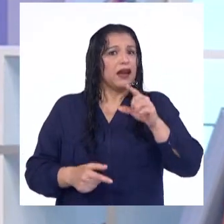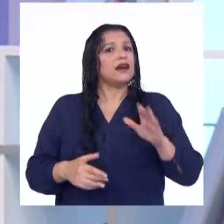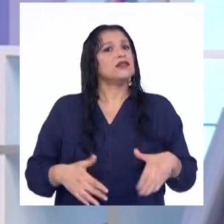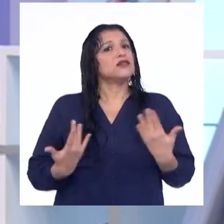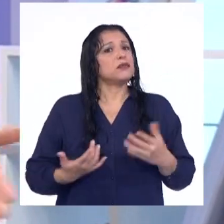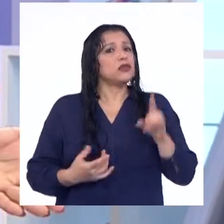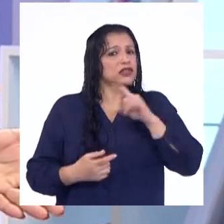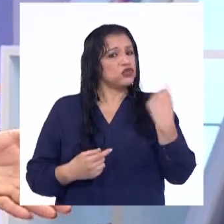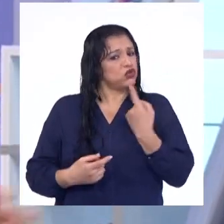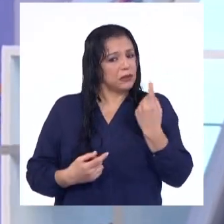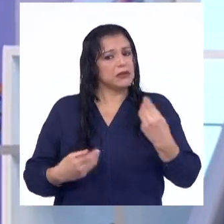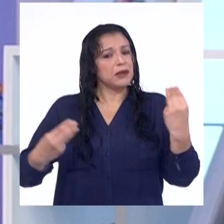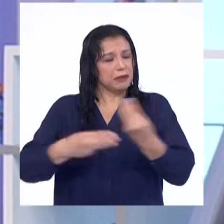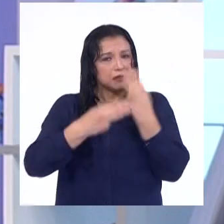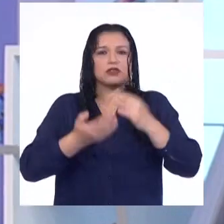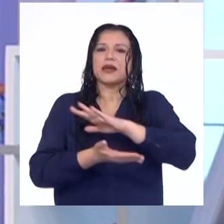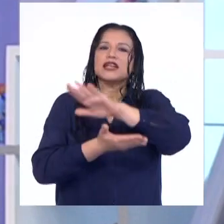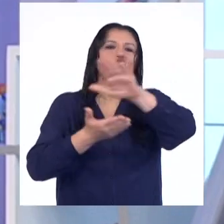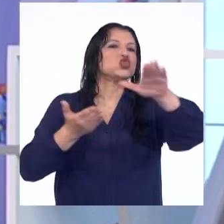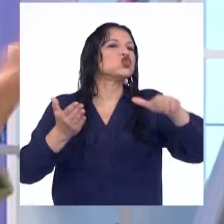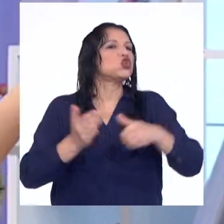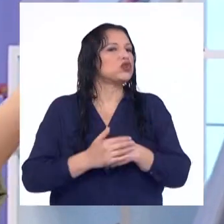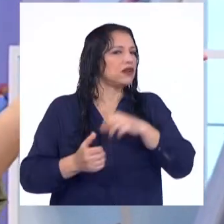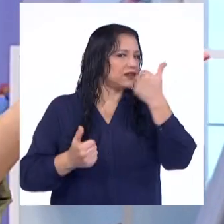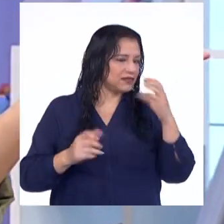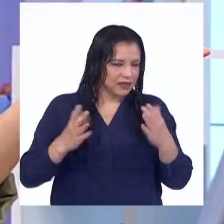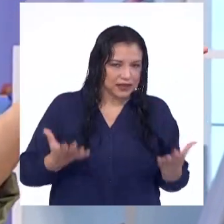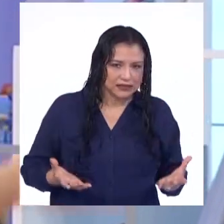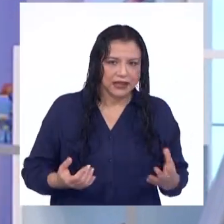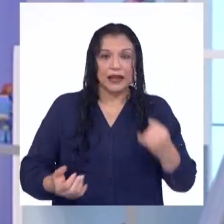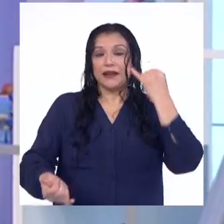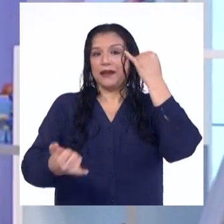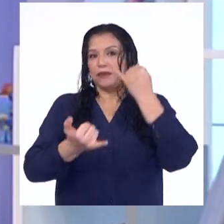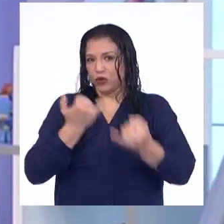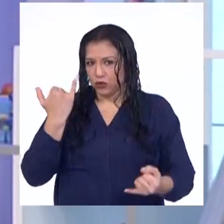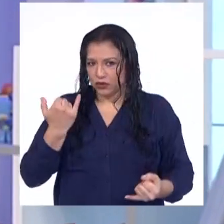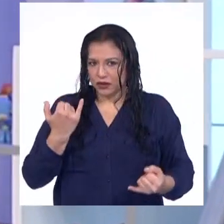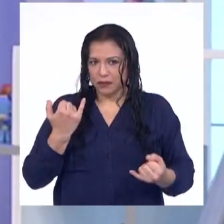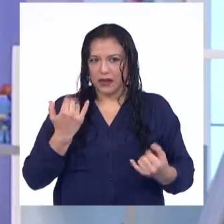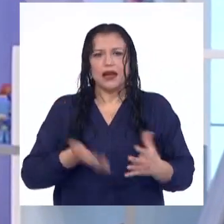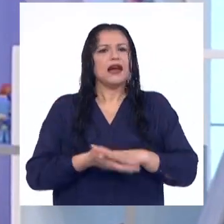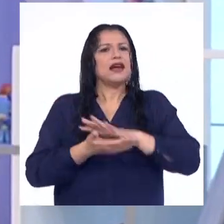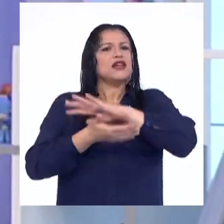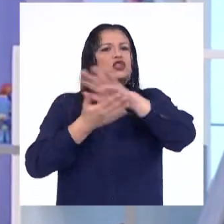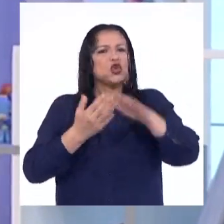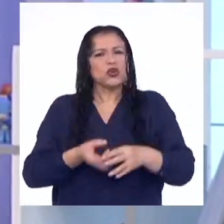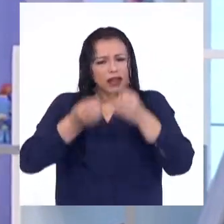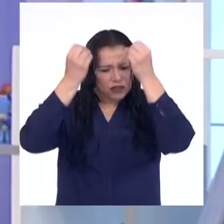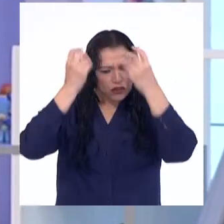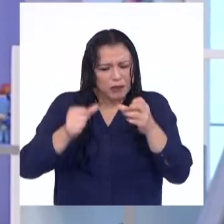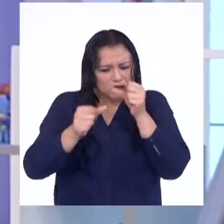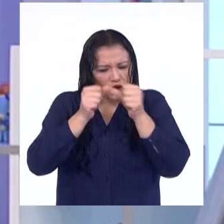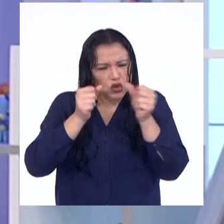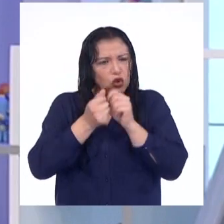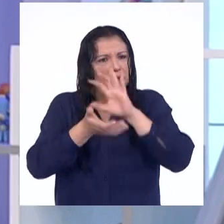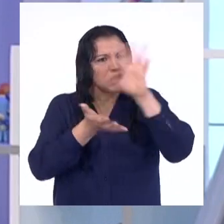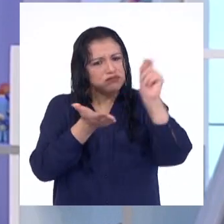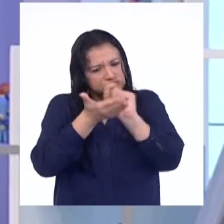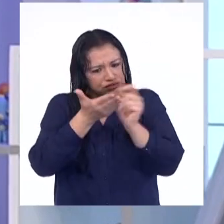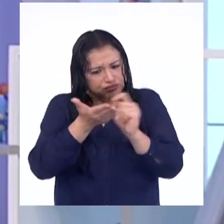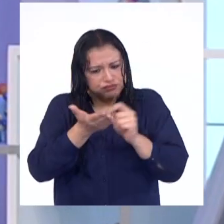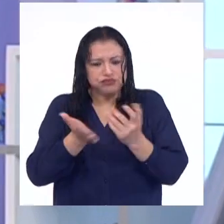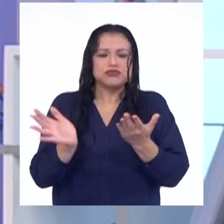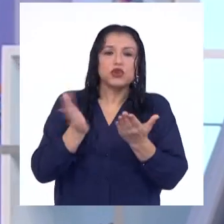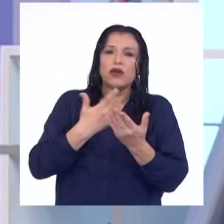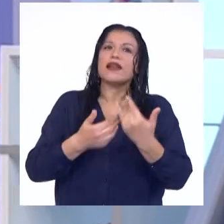nuestra área, sino también para todas las demás. Y por último, recopila todos tus datos, todas tus notas de esta actividad